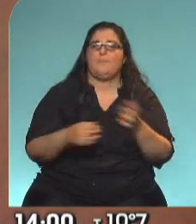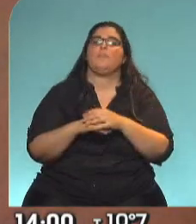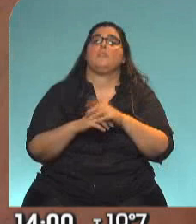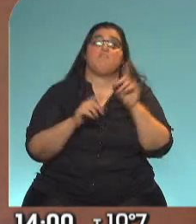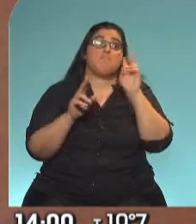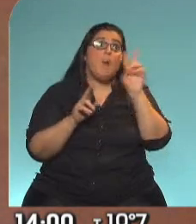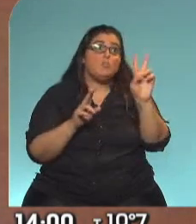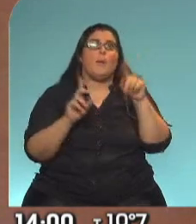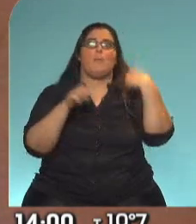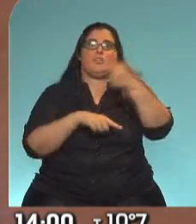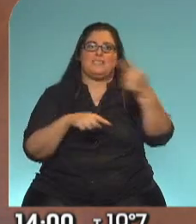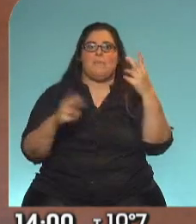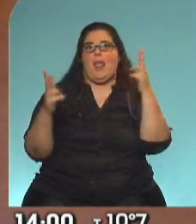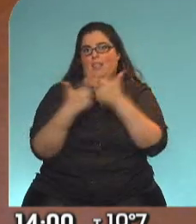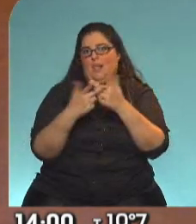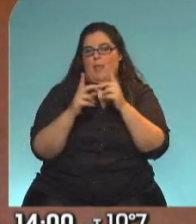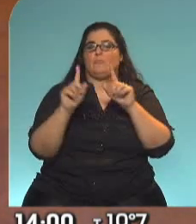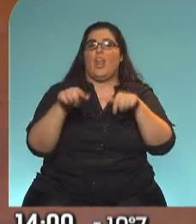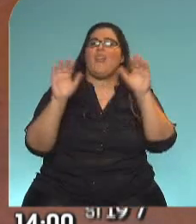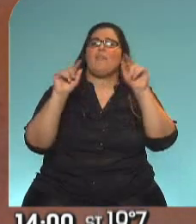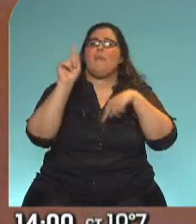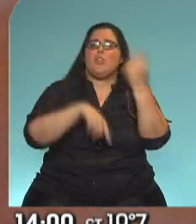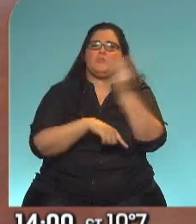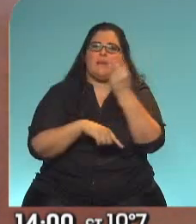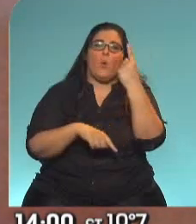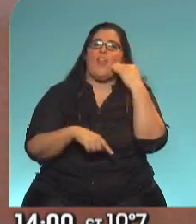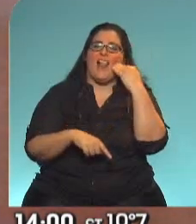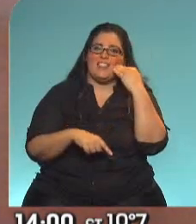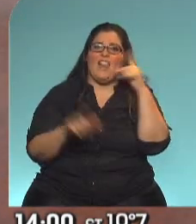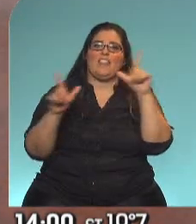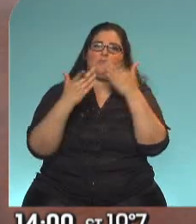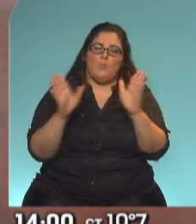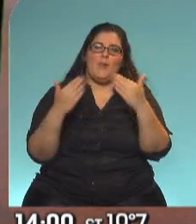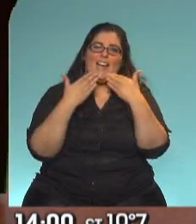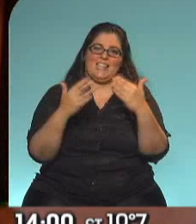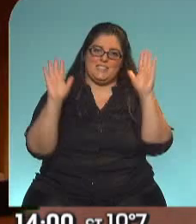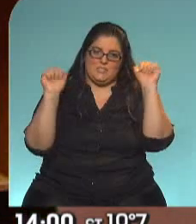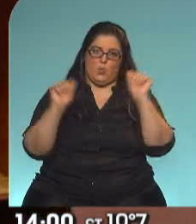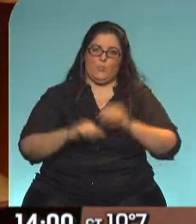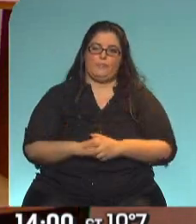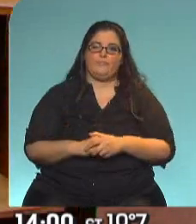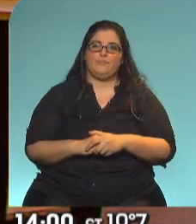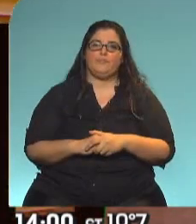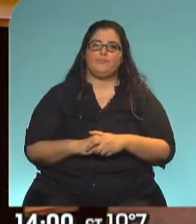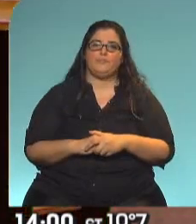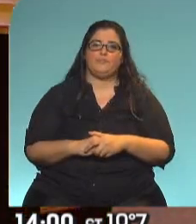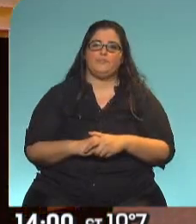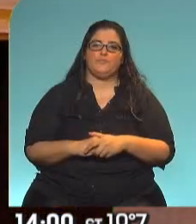semana que viene. Ahora nos despedimos hasta el sábado a la una del mediodía en la televisión pública. Gracias y chau. Chau.